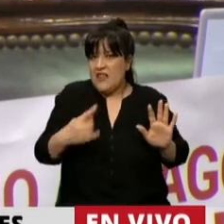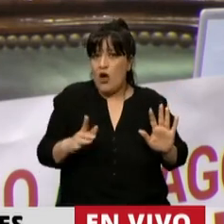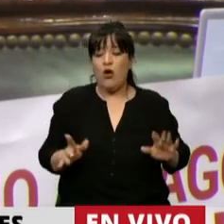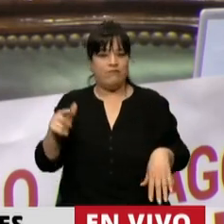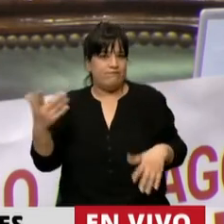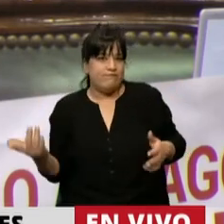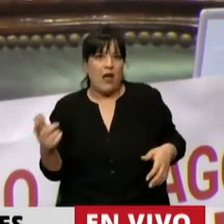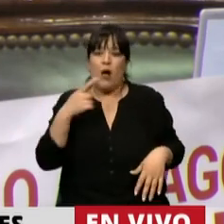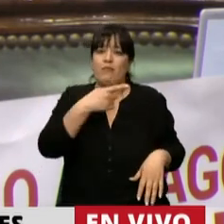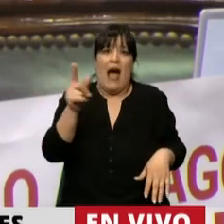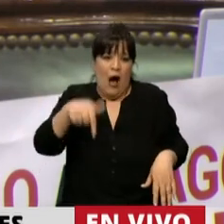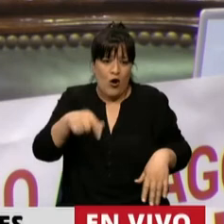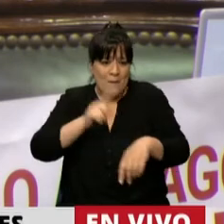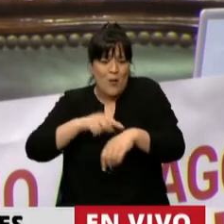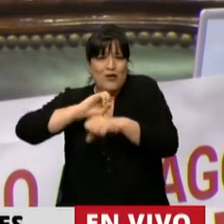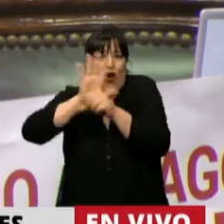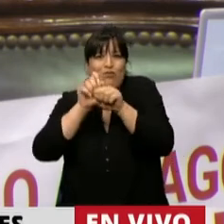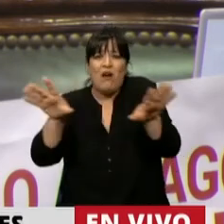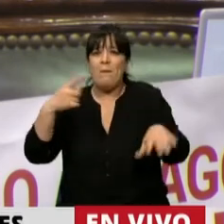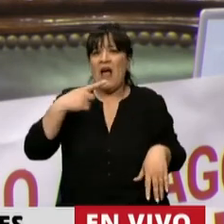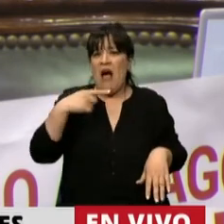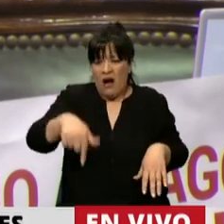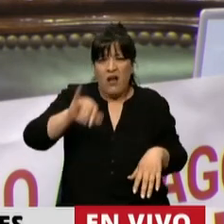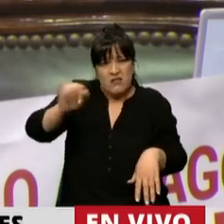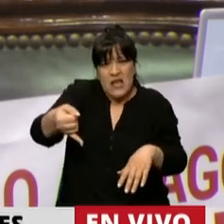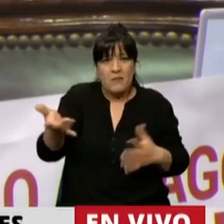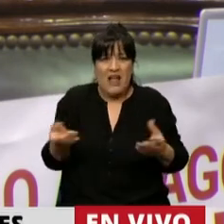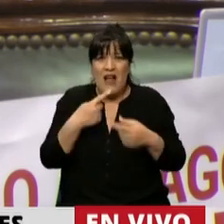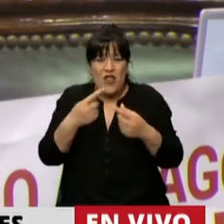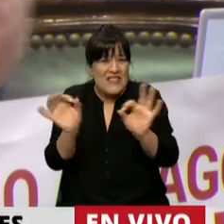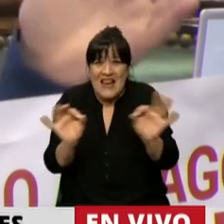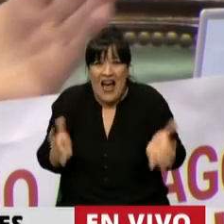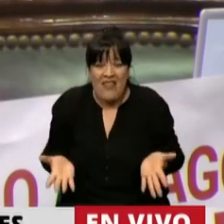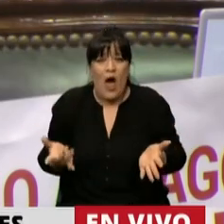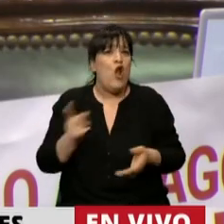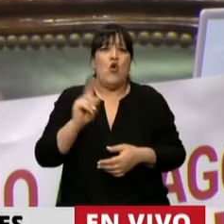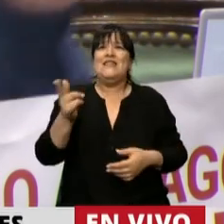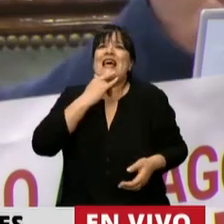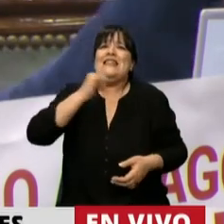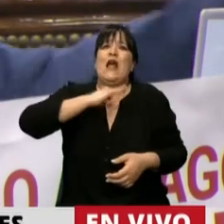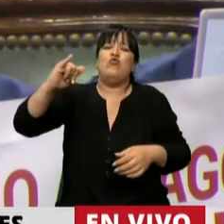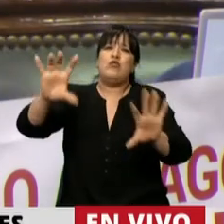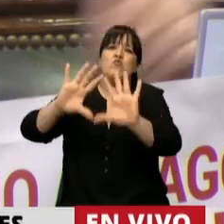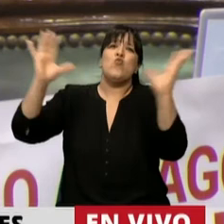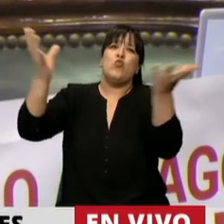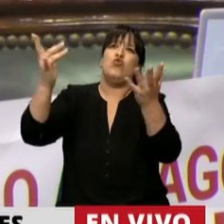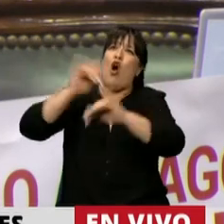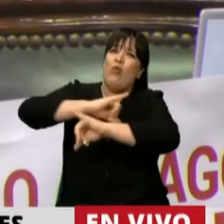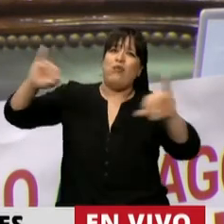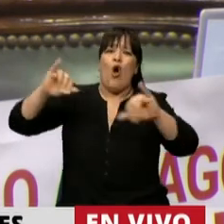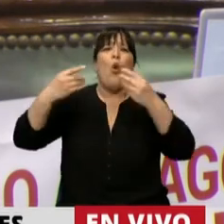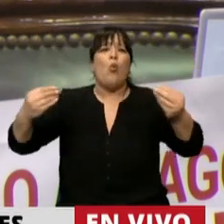estamos en estas condiciones, no nos queda otra, pero acá se acepta sin chistar, no se dice absolutamente, no se está denunciando al mundo cuáles son